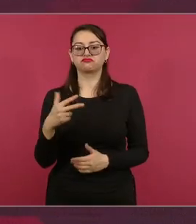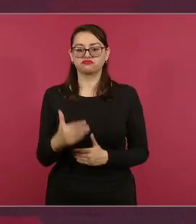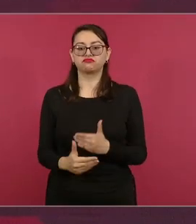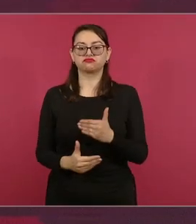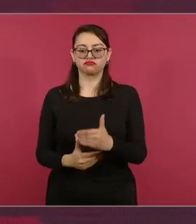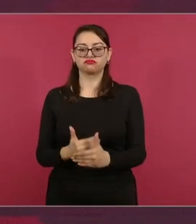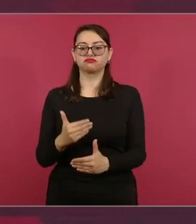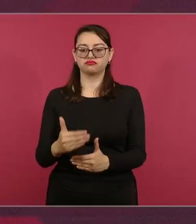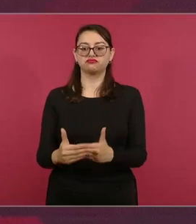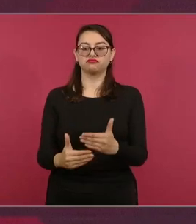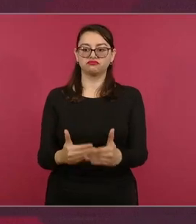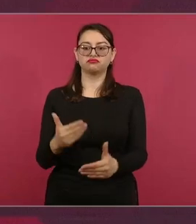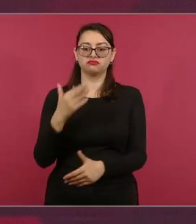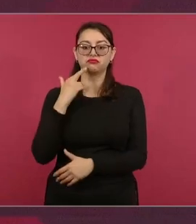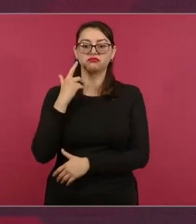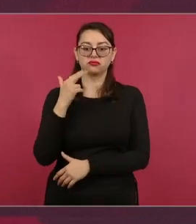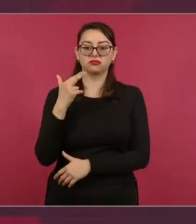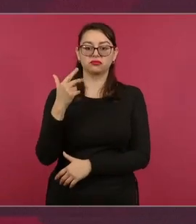a México